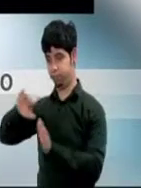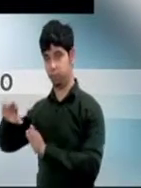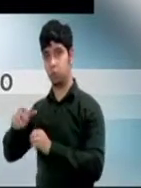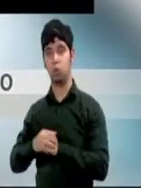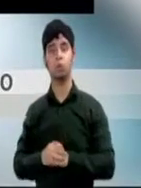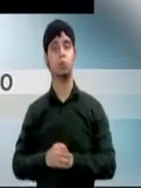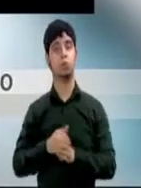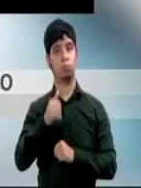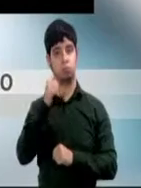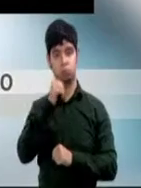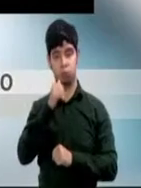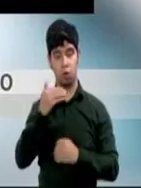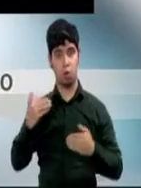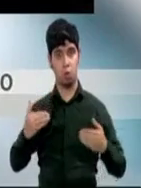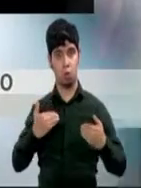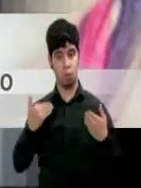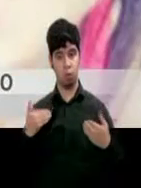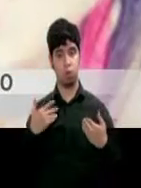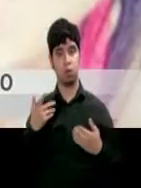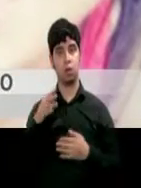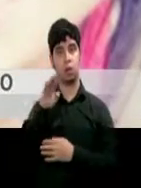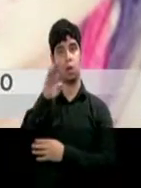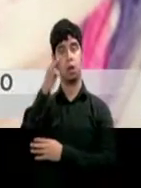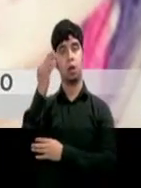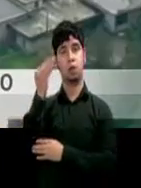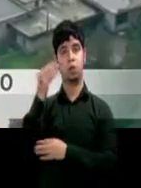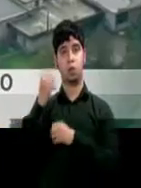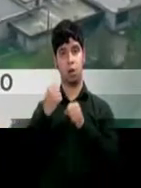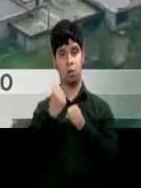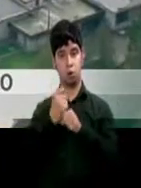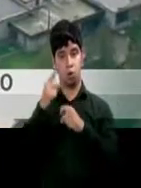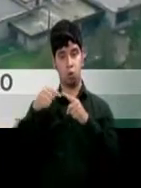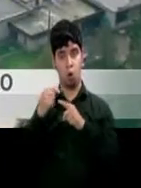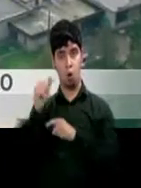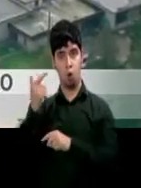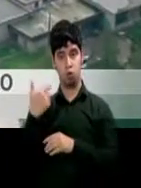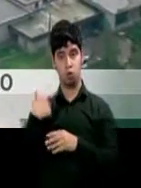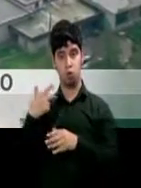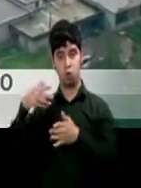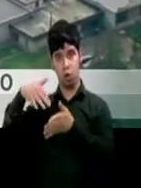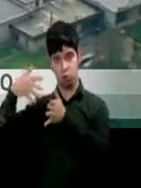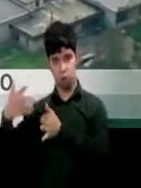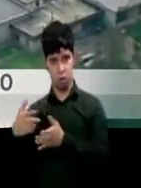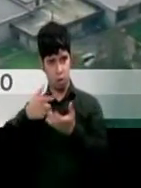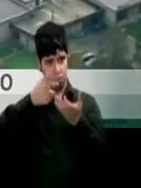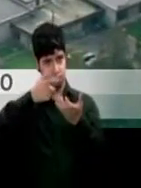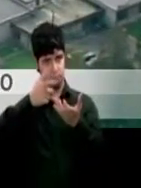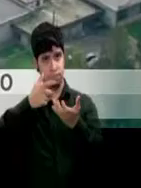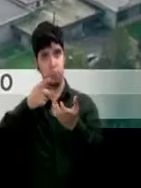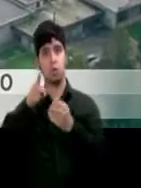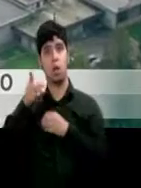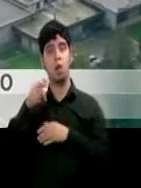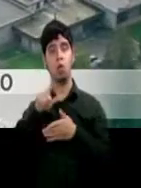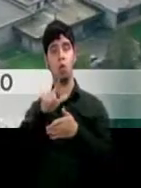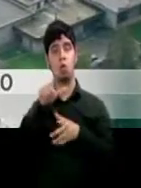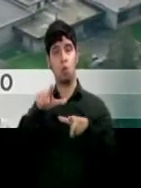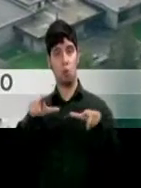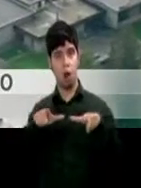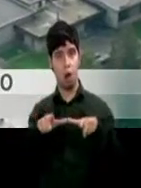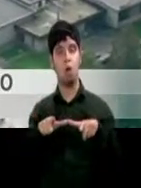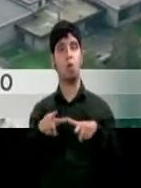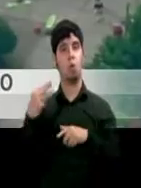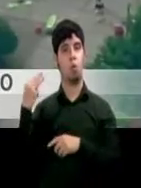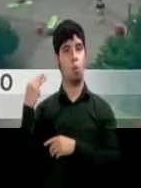de 14 años que resultó herida cuando otro estudiante abrió fuego dentro de una escuela secundaria en el estado de Washington murió,